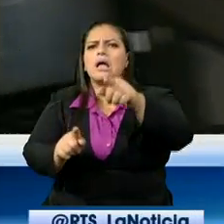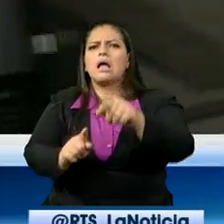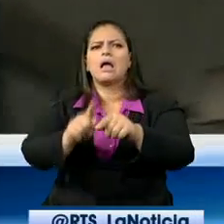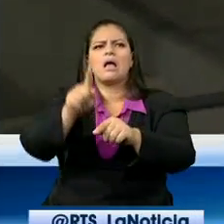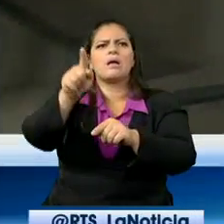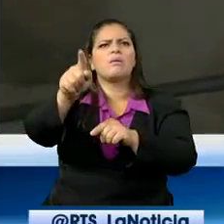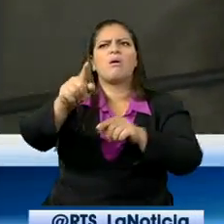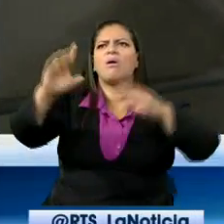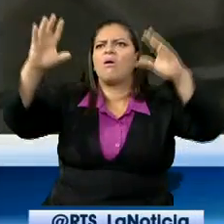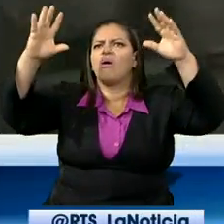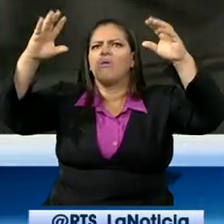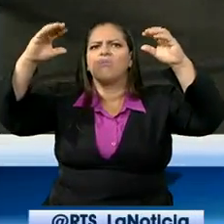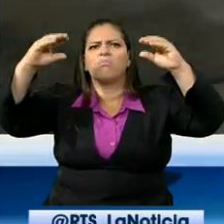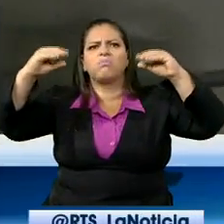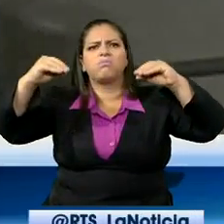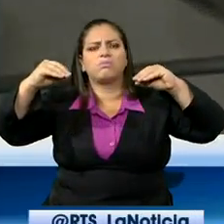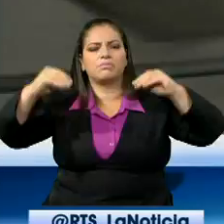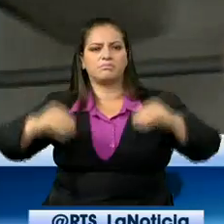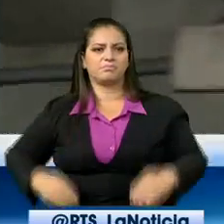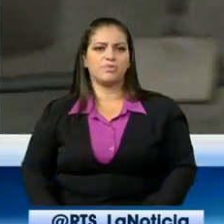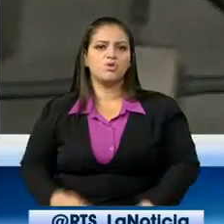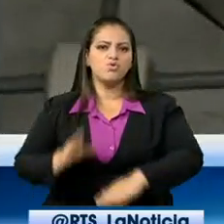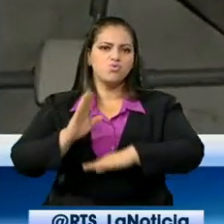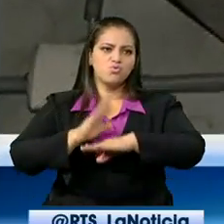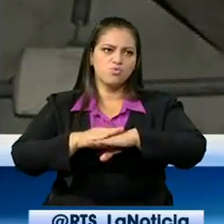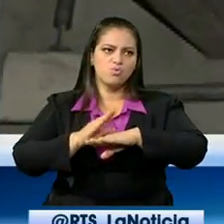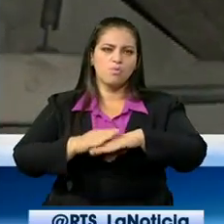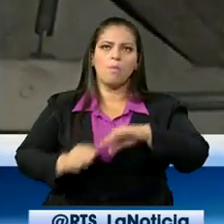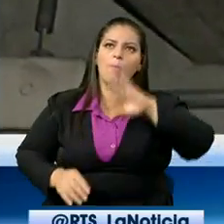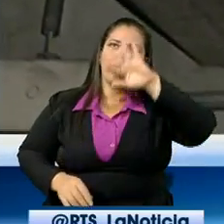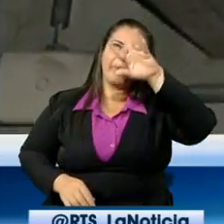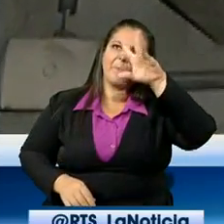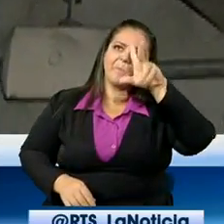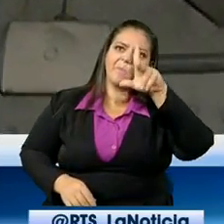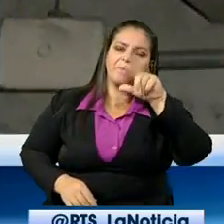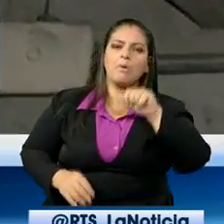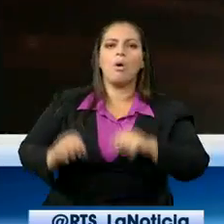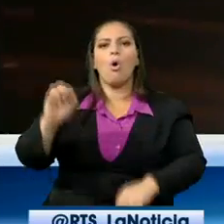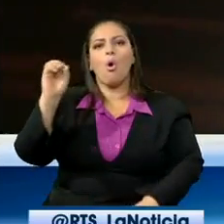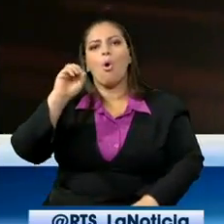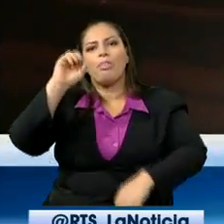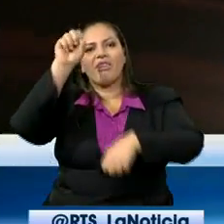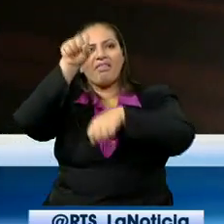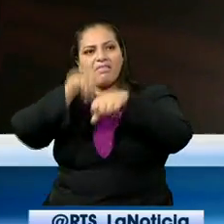han robado y en otras simplemente no encienden.